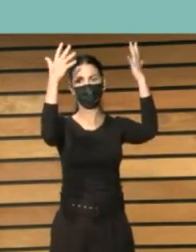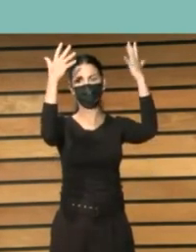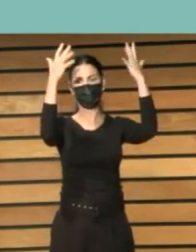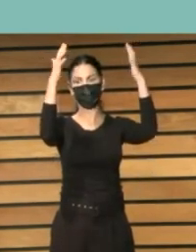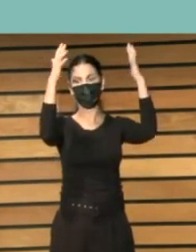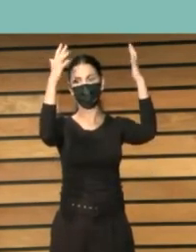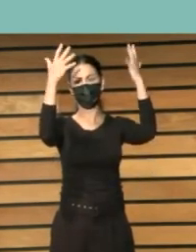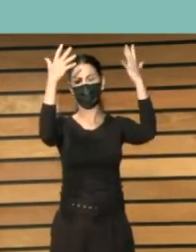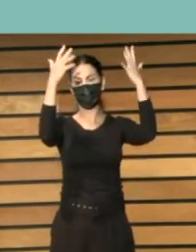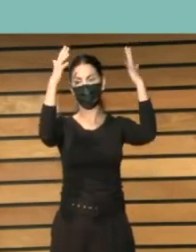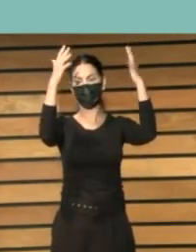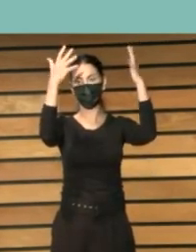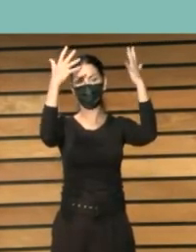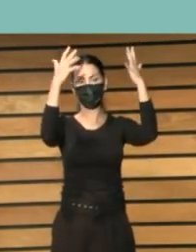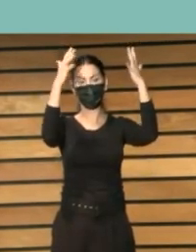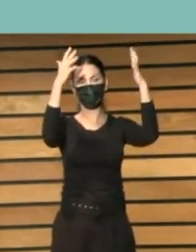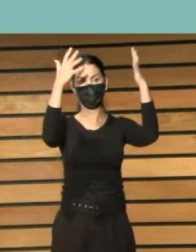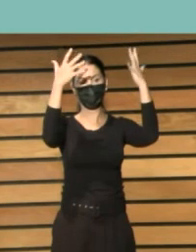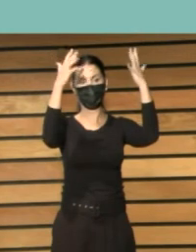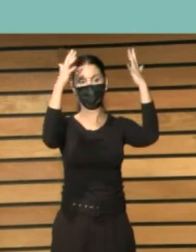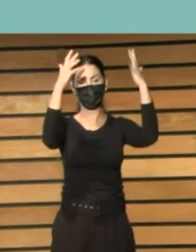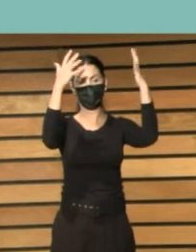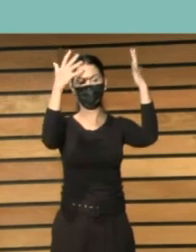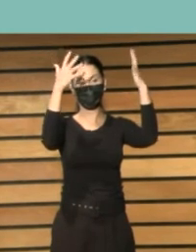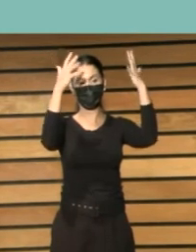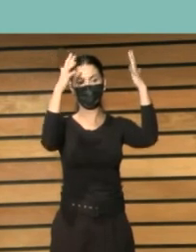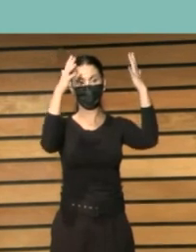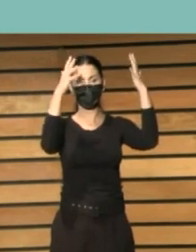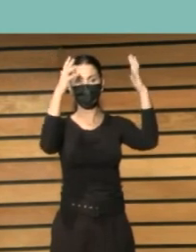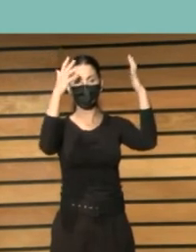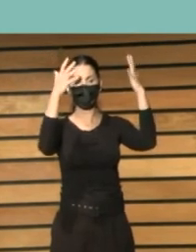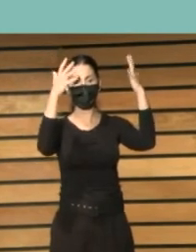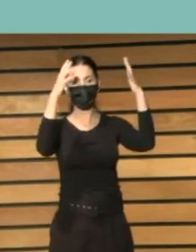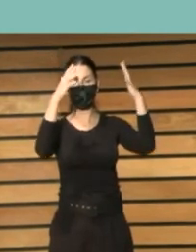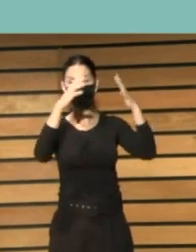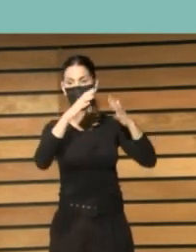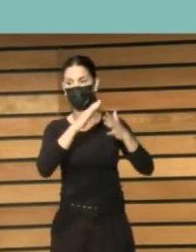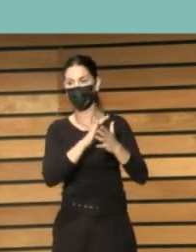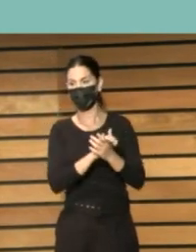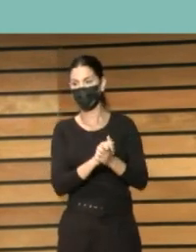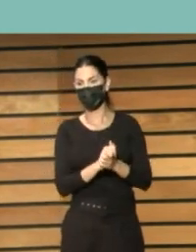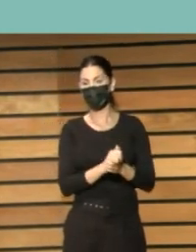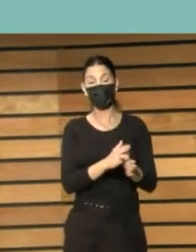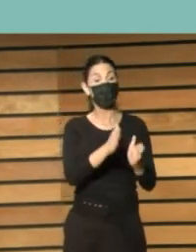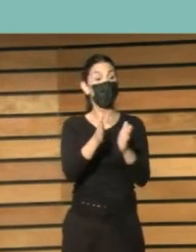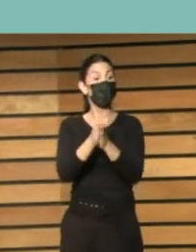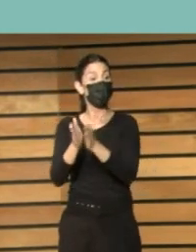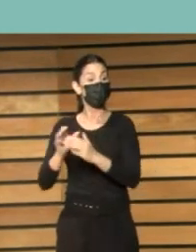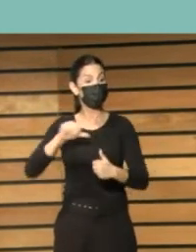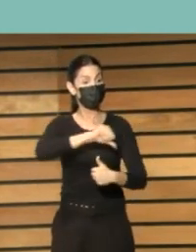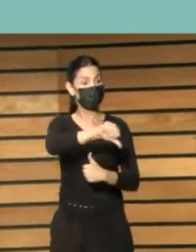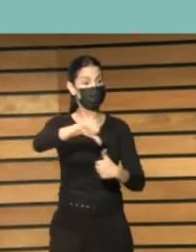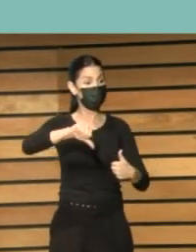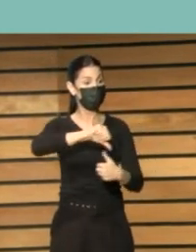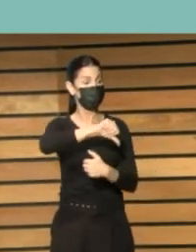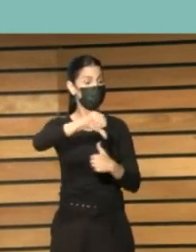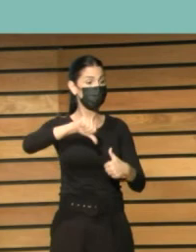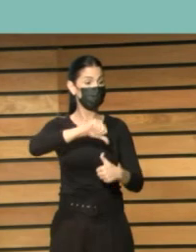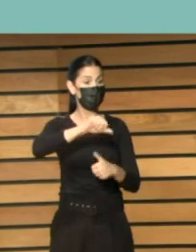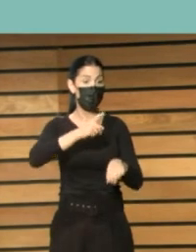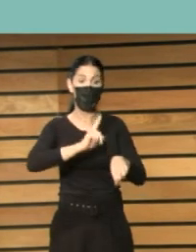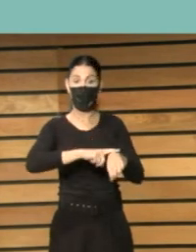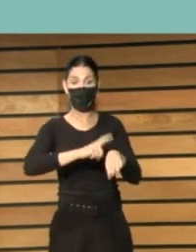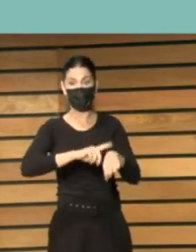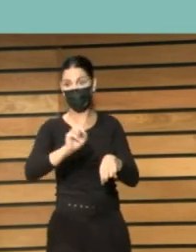yo creo que esto va por nuestros por nuestros compañeros de Iberoamérica que también están aquí seguramente hasta ahora no porque